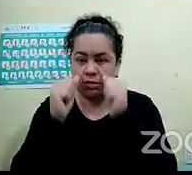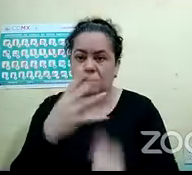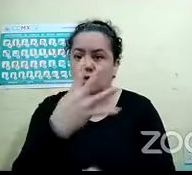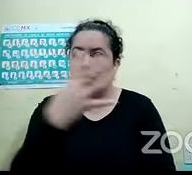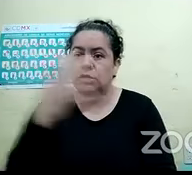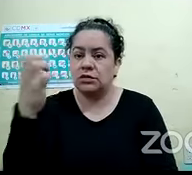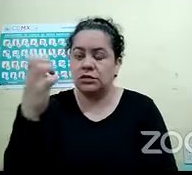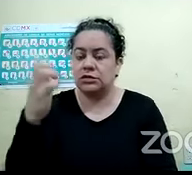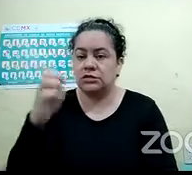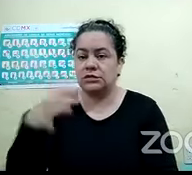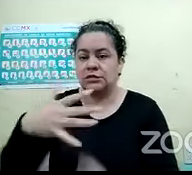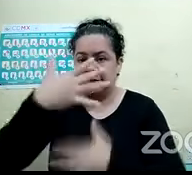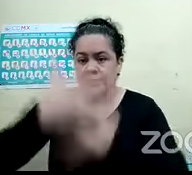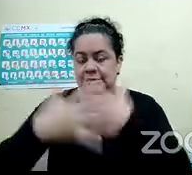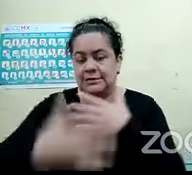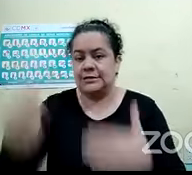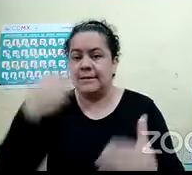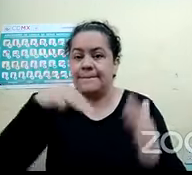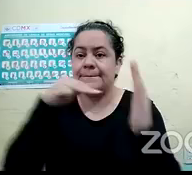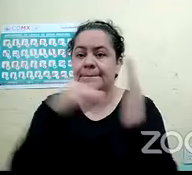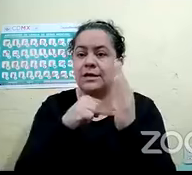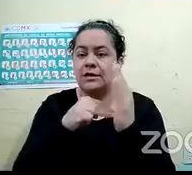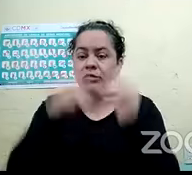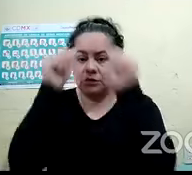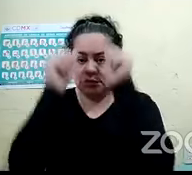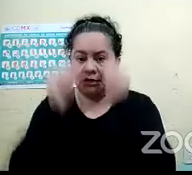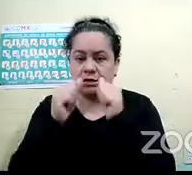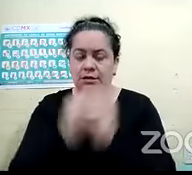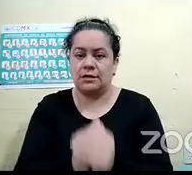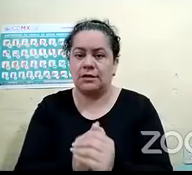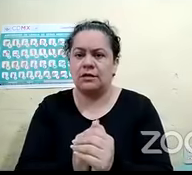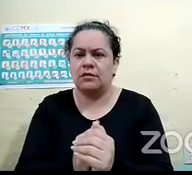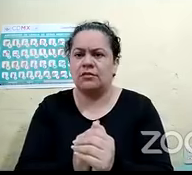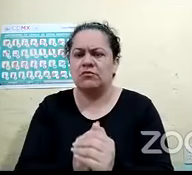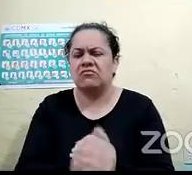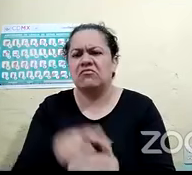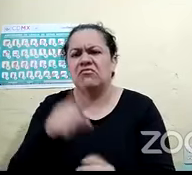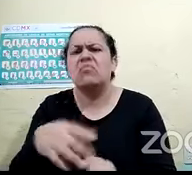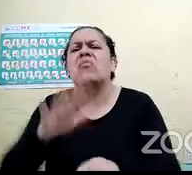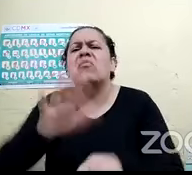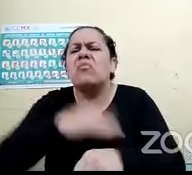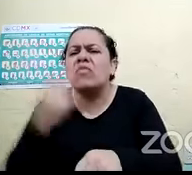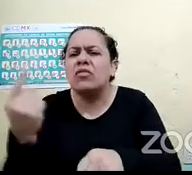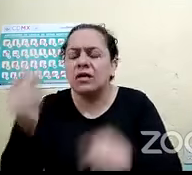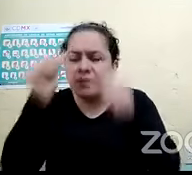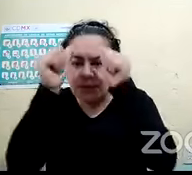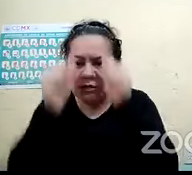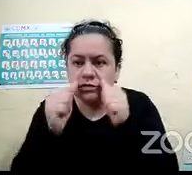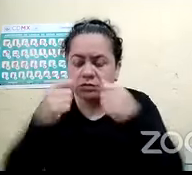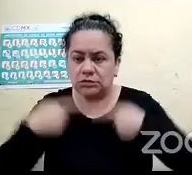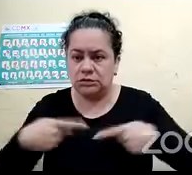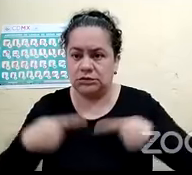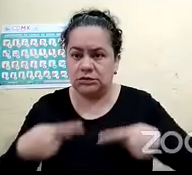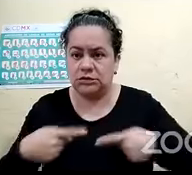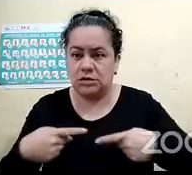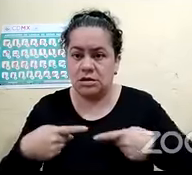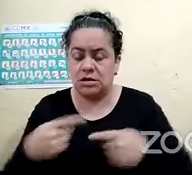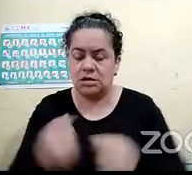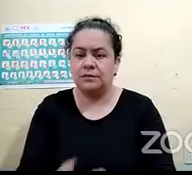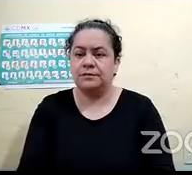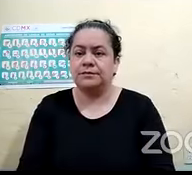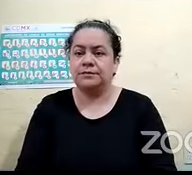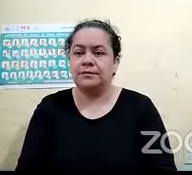.800.000 con ceguera. Las principales causas de la ceguera son enfermedad, es decir, que es una